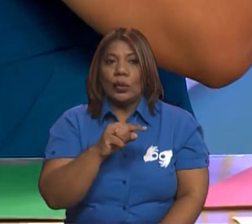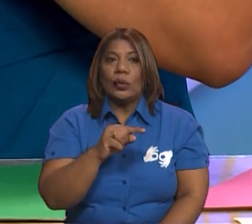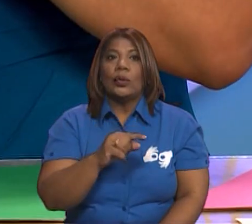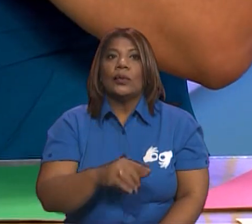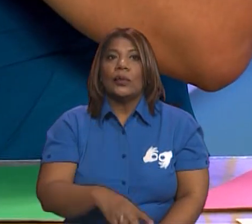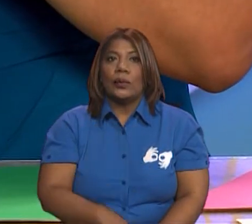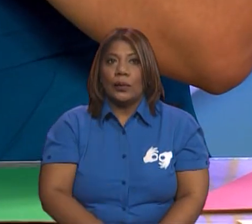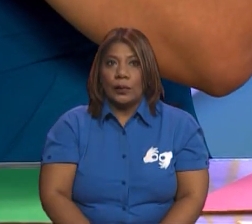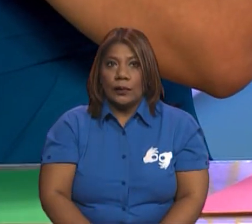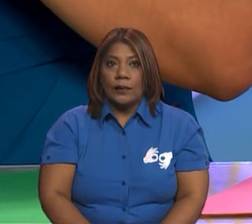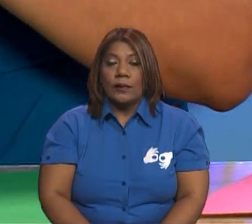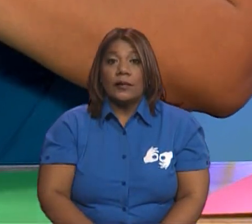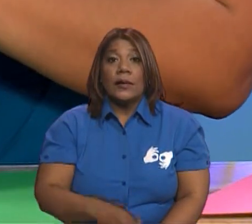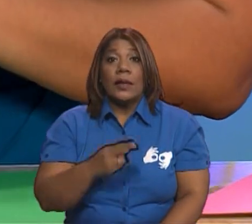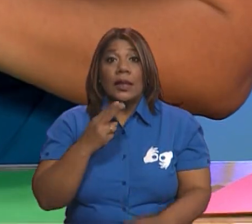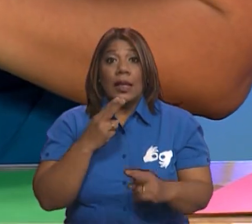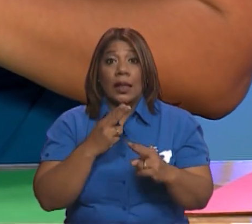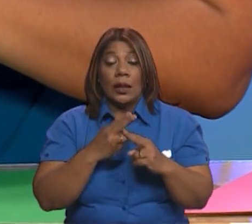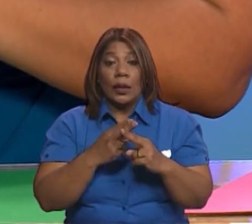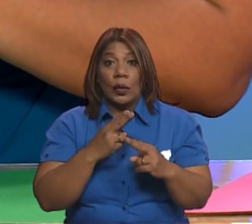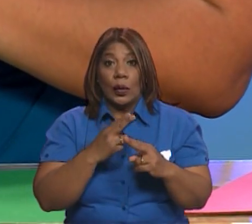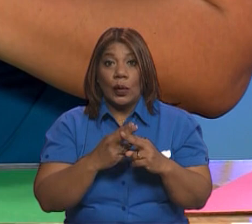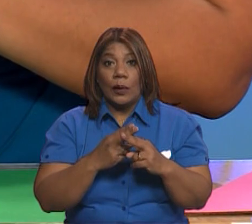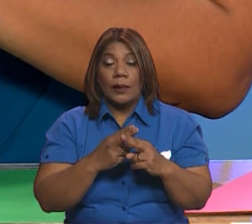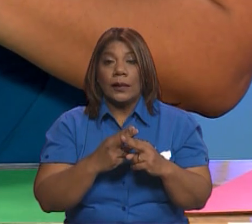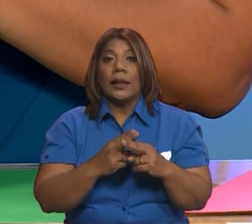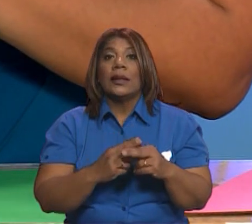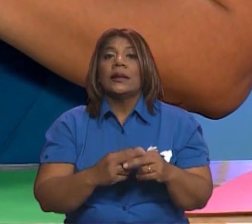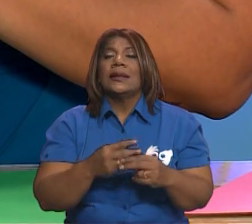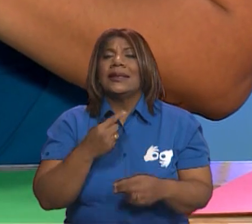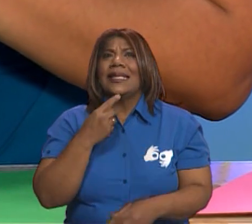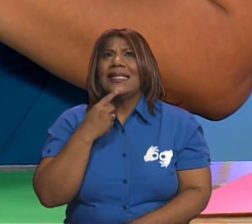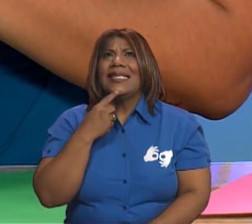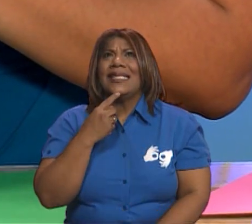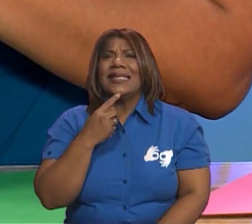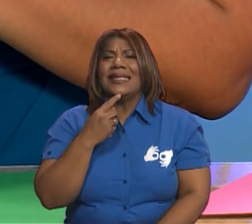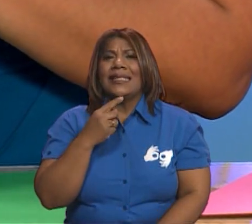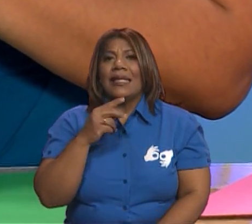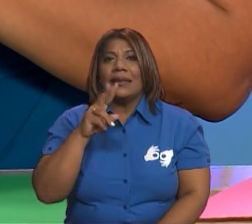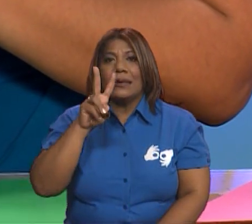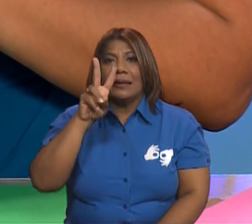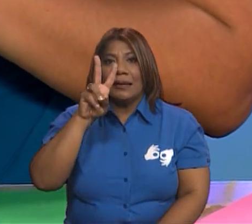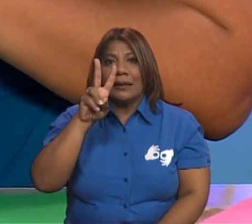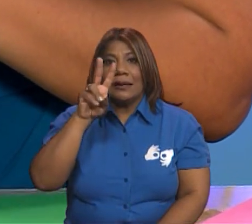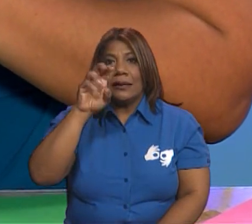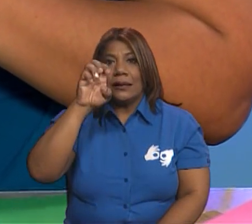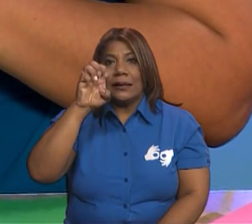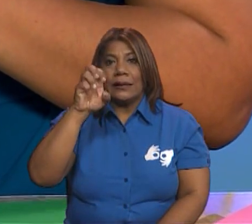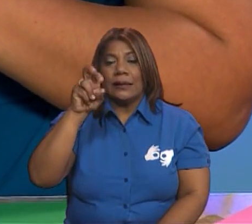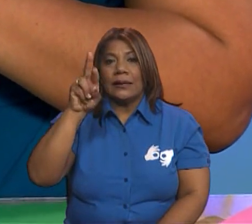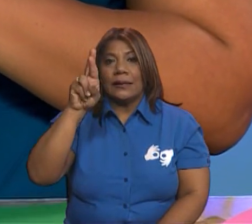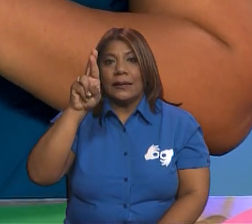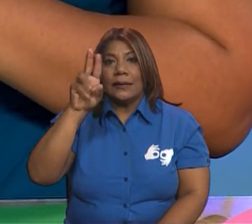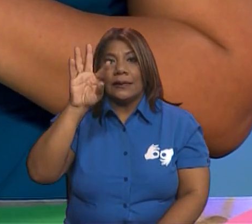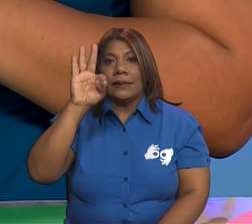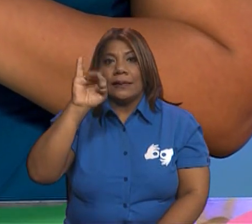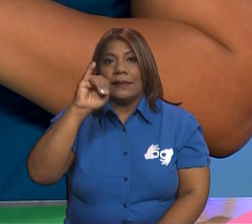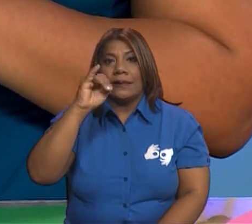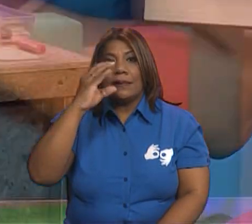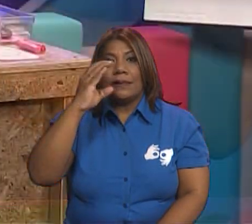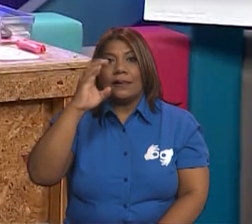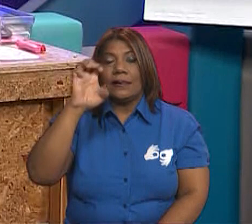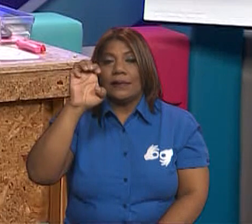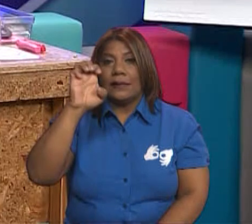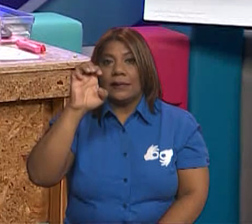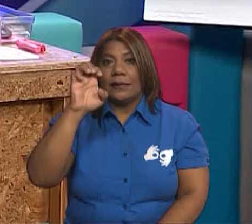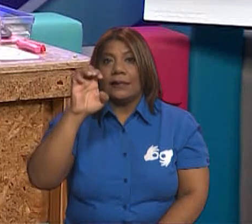o las que ustedes pueden conocer como esquinas pero que tienen un nombre y ahora ustedes lo conocen y es vértice. Ahí se